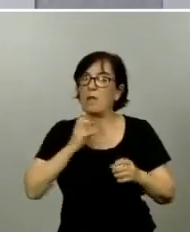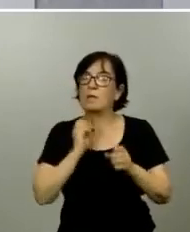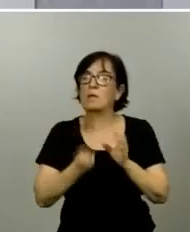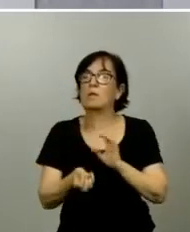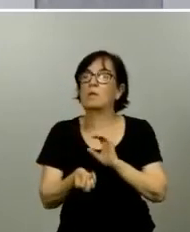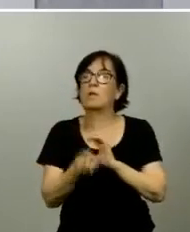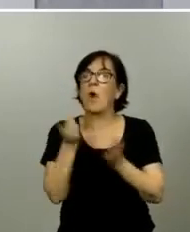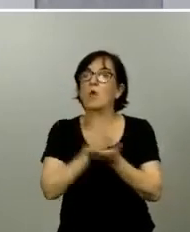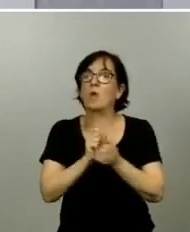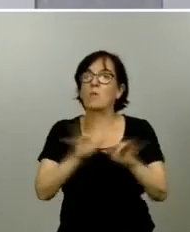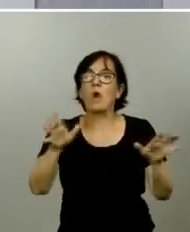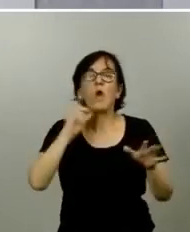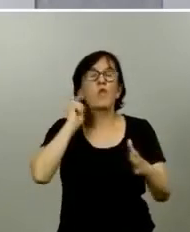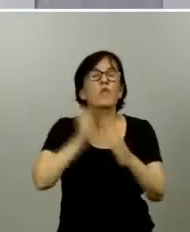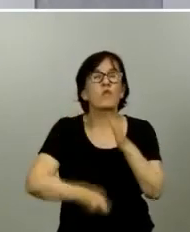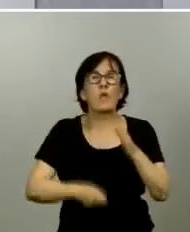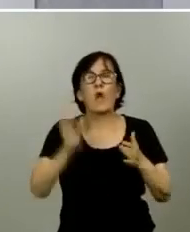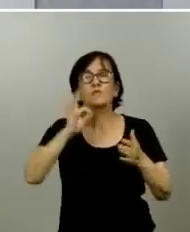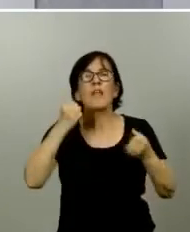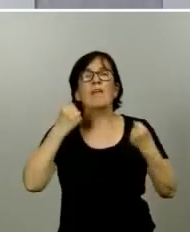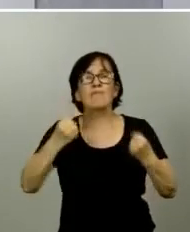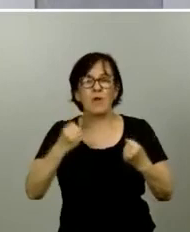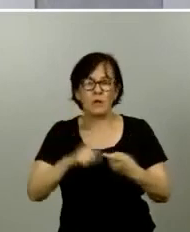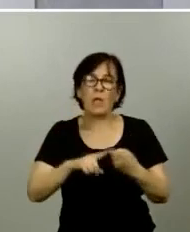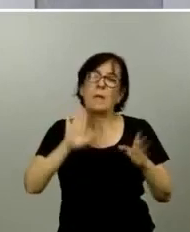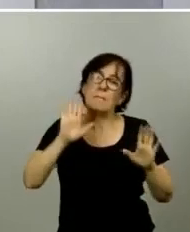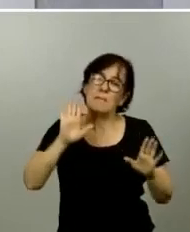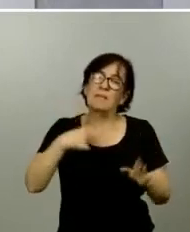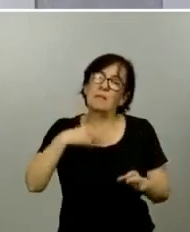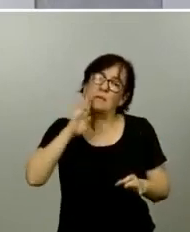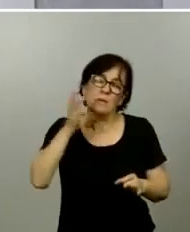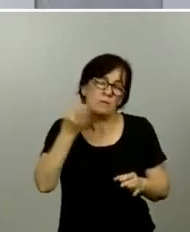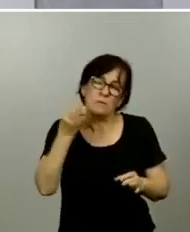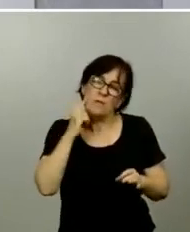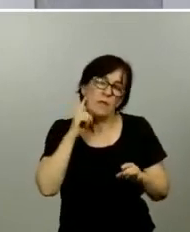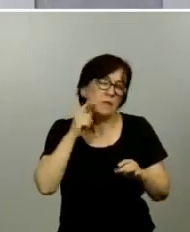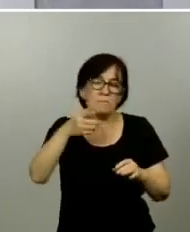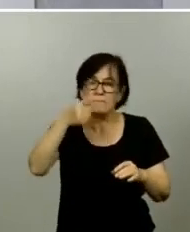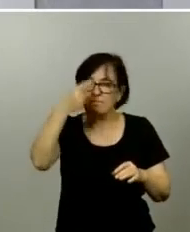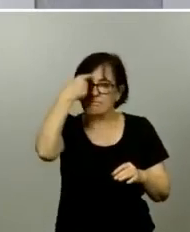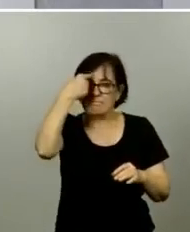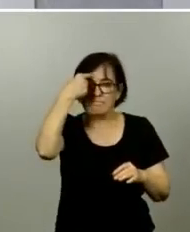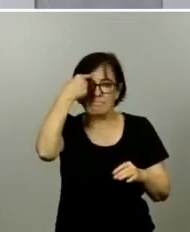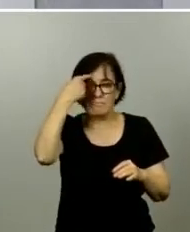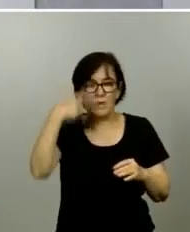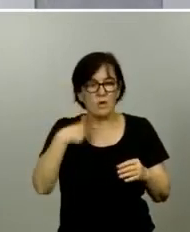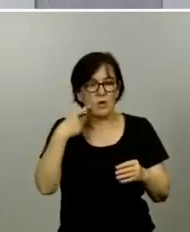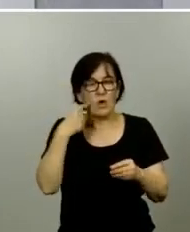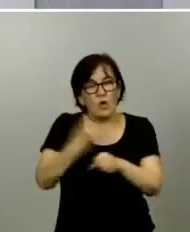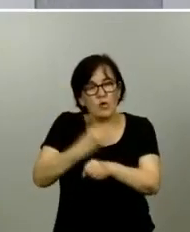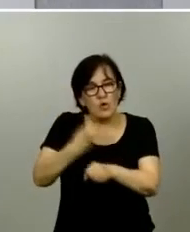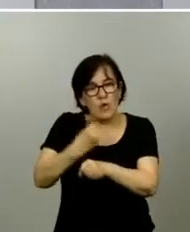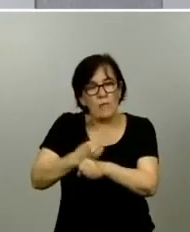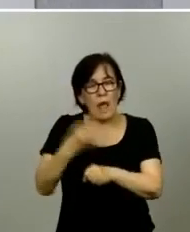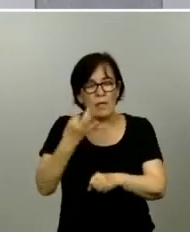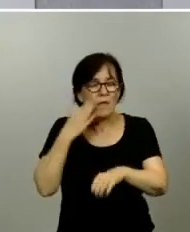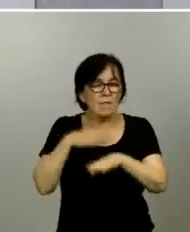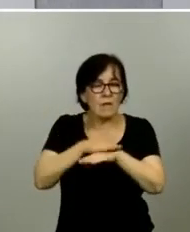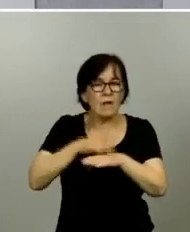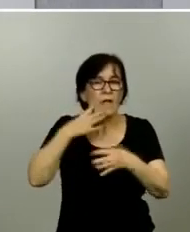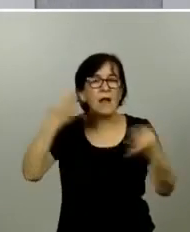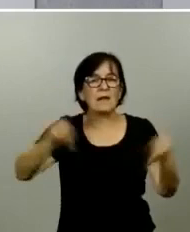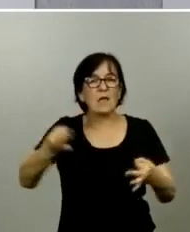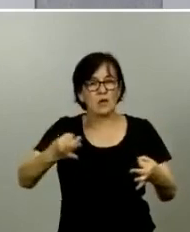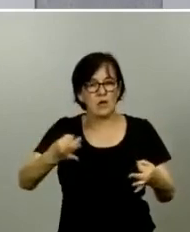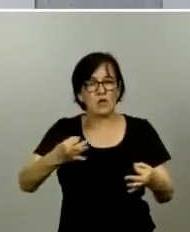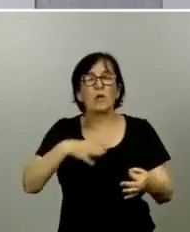sean tan duras o tan fuertes pero como digo tenemos que seguir pensando que nuestra acción debe basarse en el riesgo de que se produzca